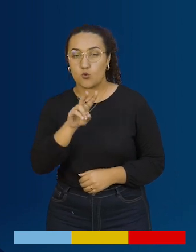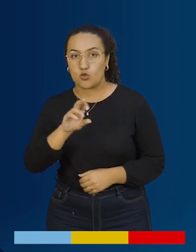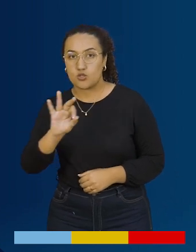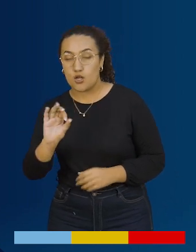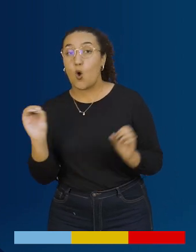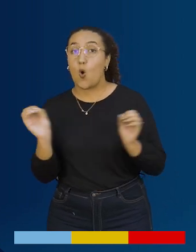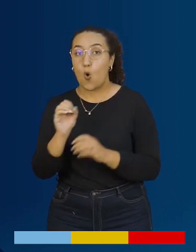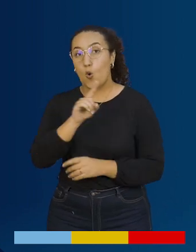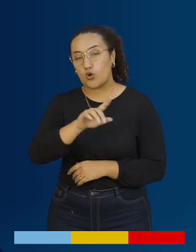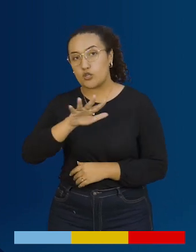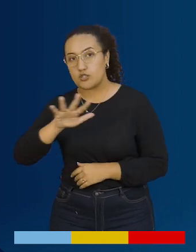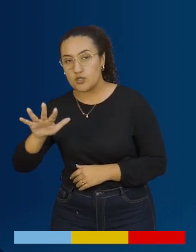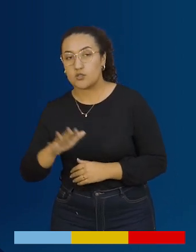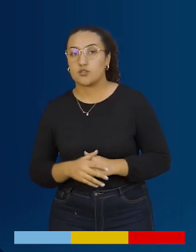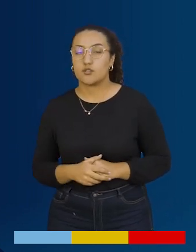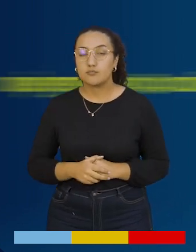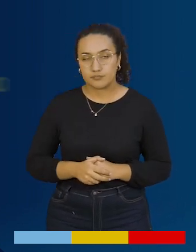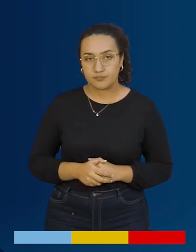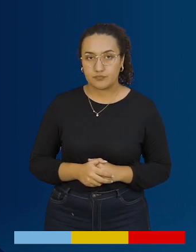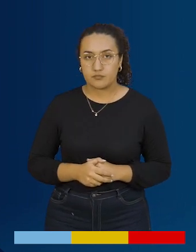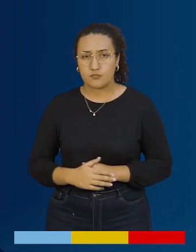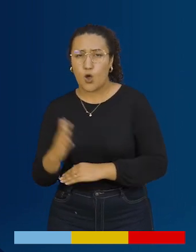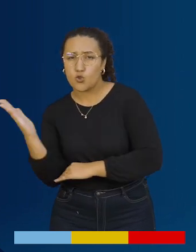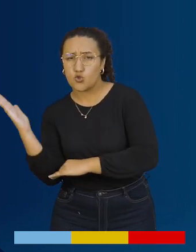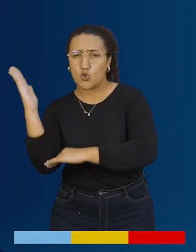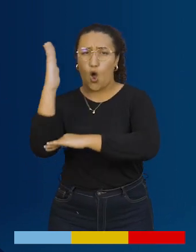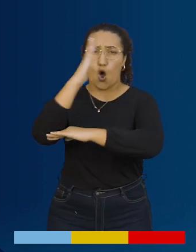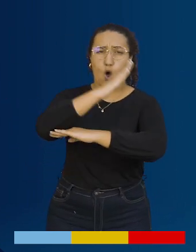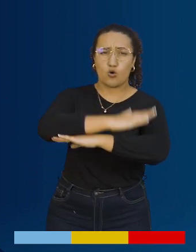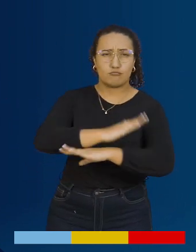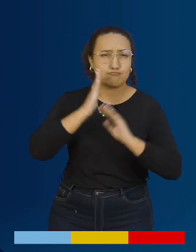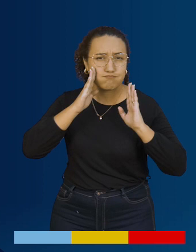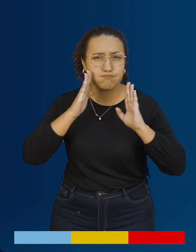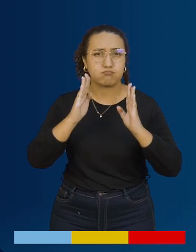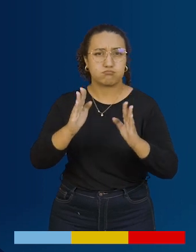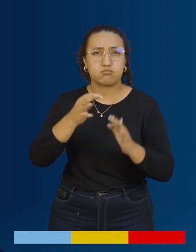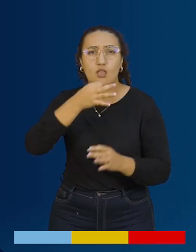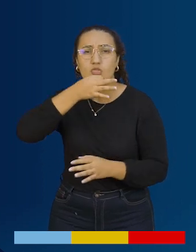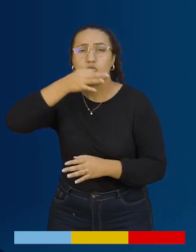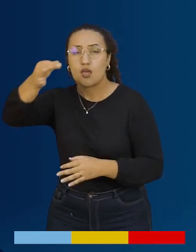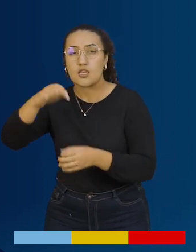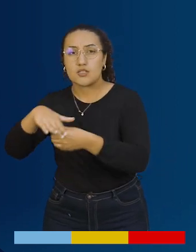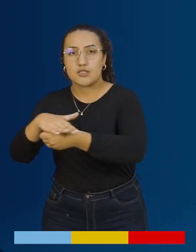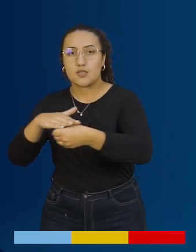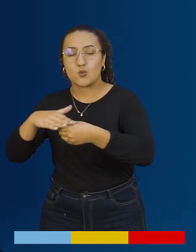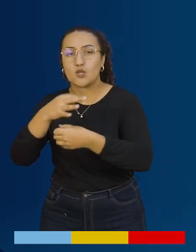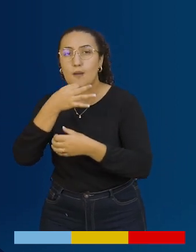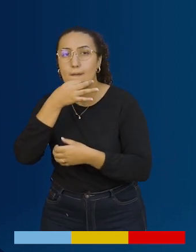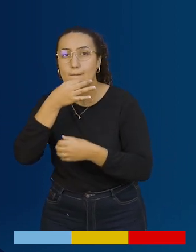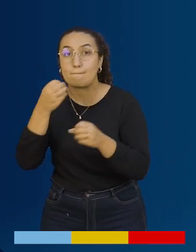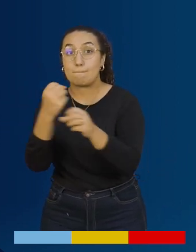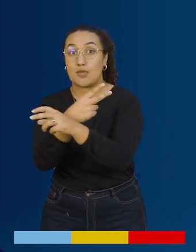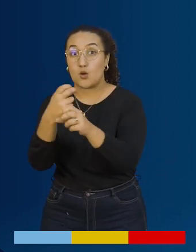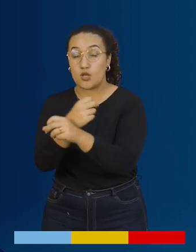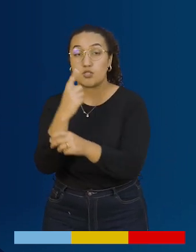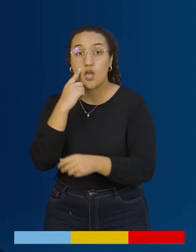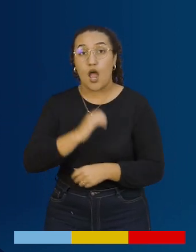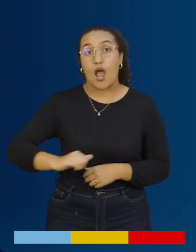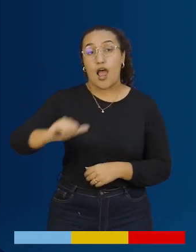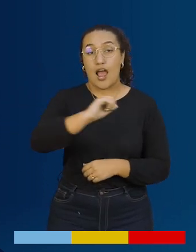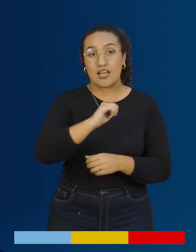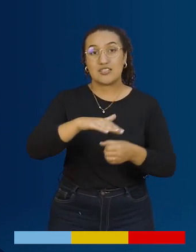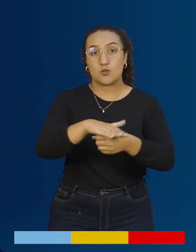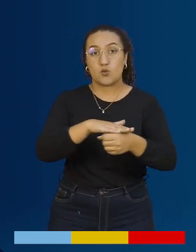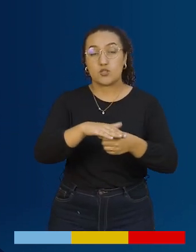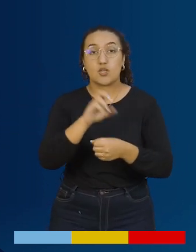y 155. Funcionan las 24 horas del día para denunciar situaciones de violencia a mujeres por razones de